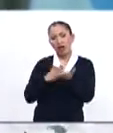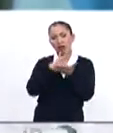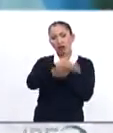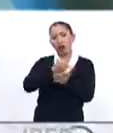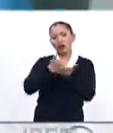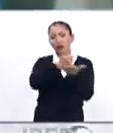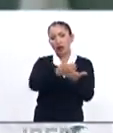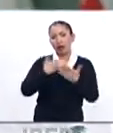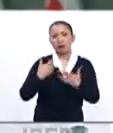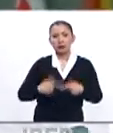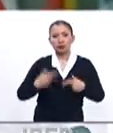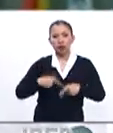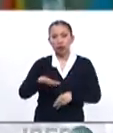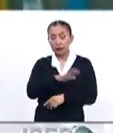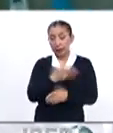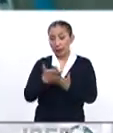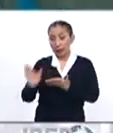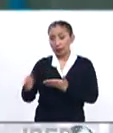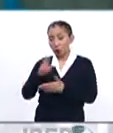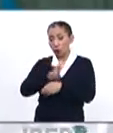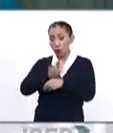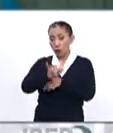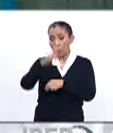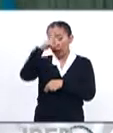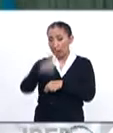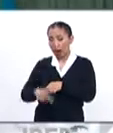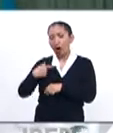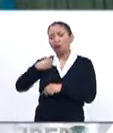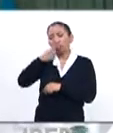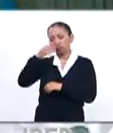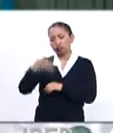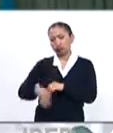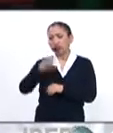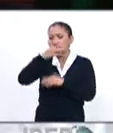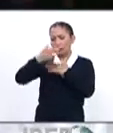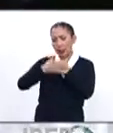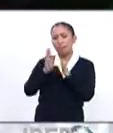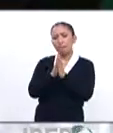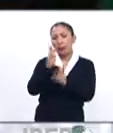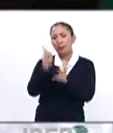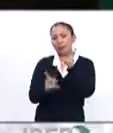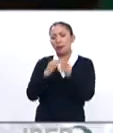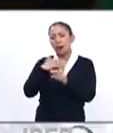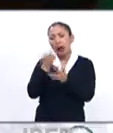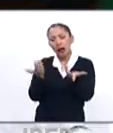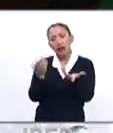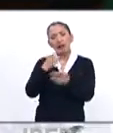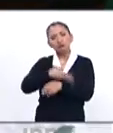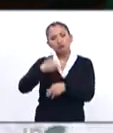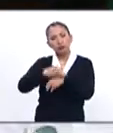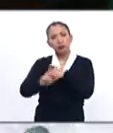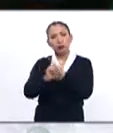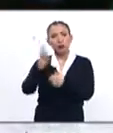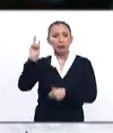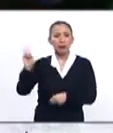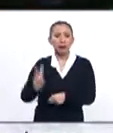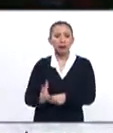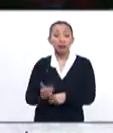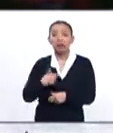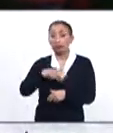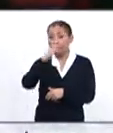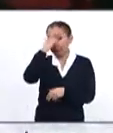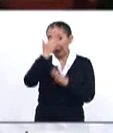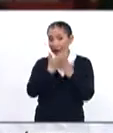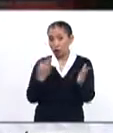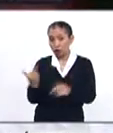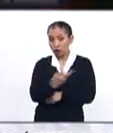entrada de ayuda humanitaria. Por su parte, Uruguay y México reiteraron su llamado al diálogo para encontrar una salida a la crisis venezolana. Hay